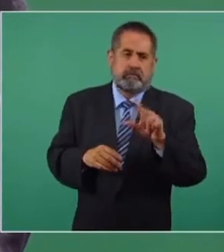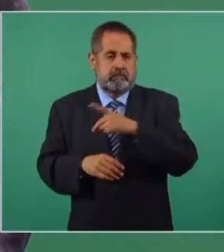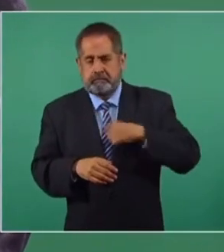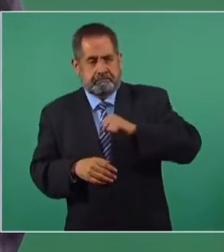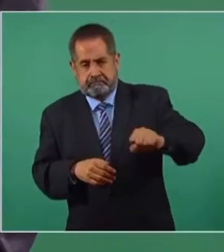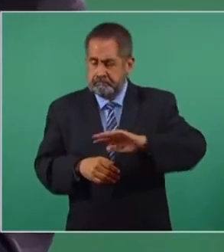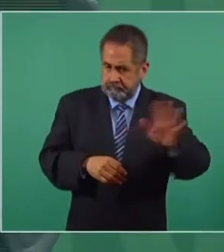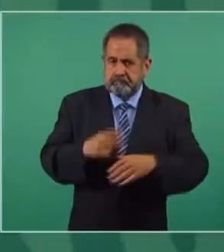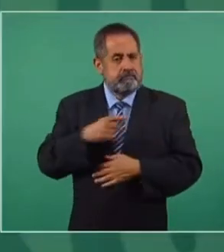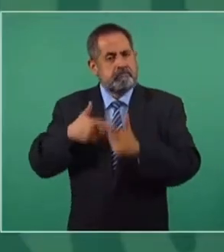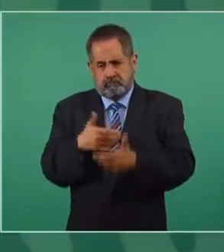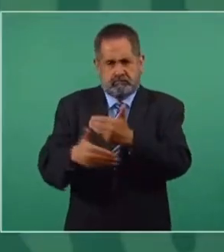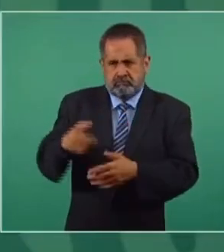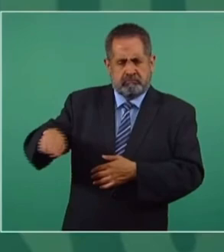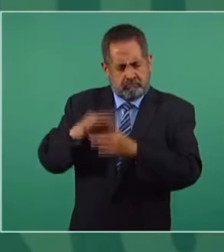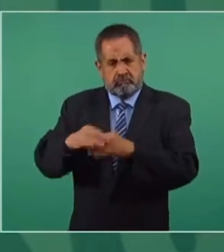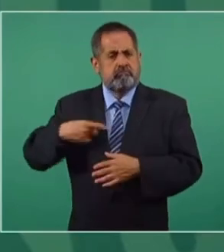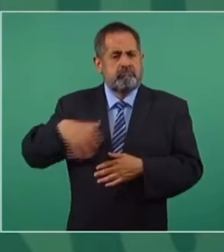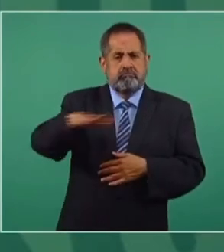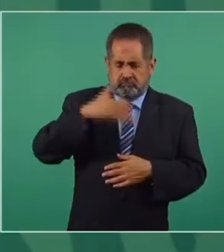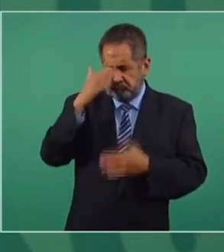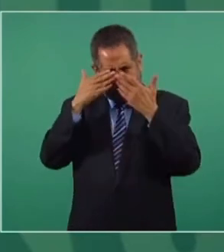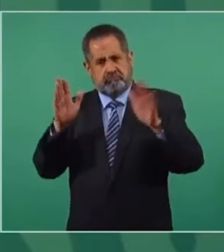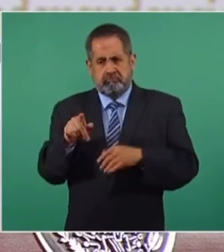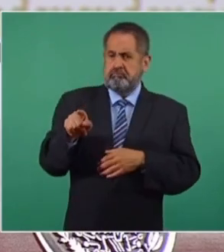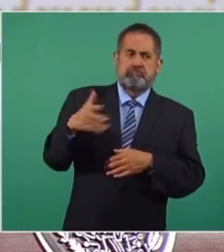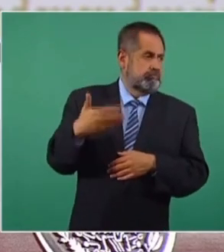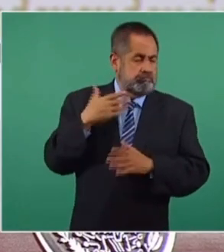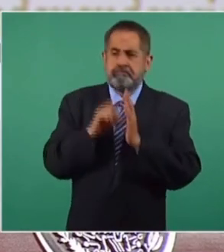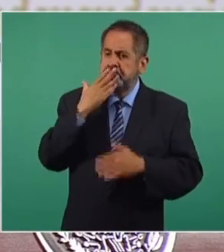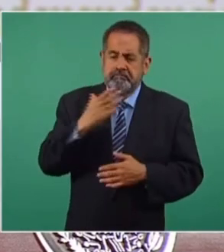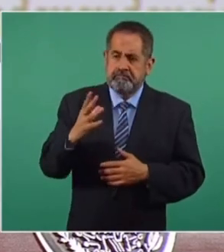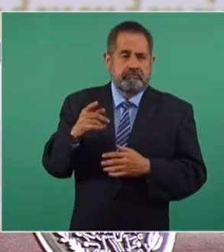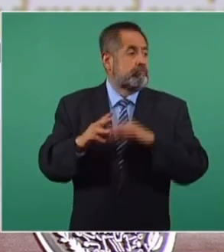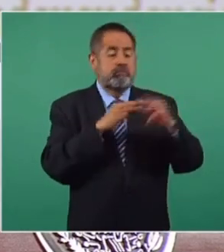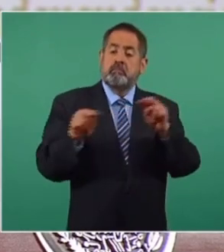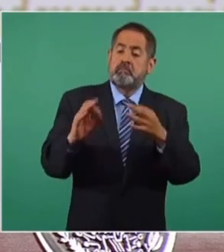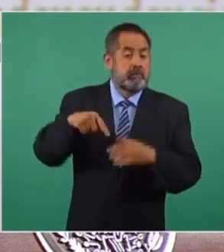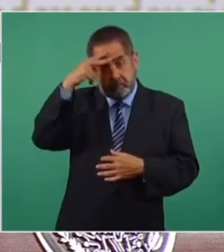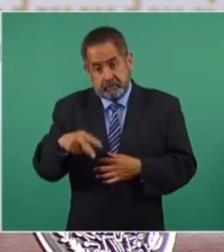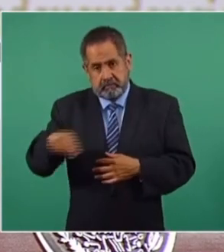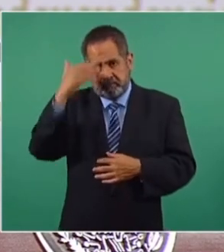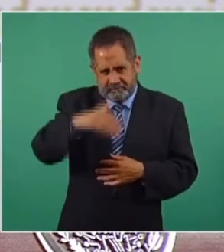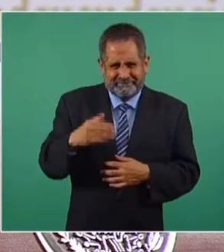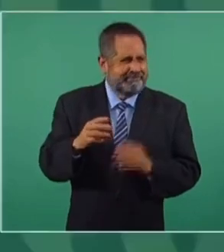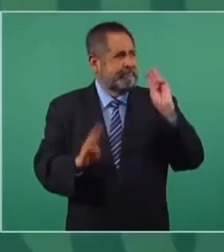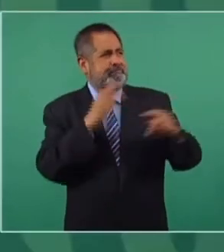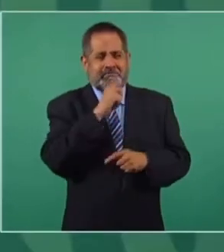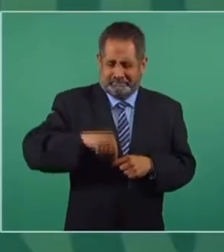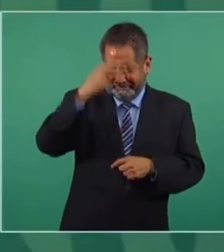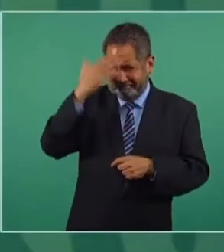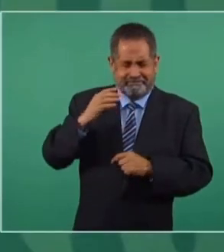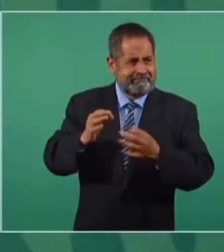seguir actuando como hasta ahora. El pueblo de México está dando una lección al mundo. Es de los pueblos más conscientes del mundo.